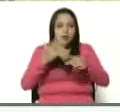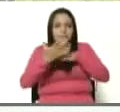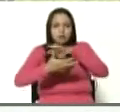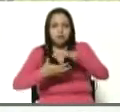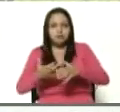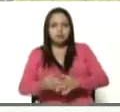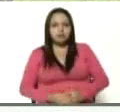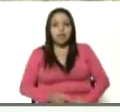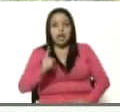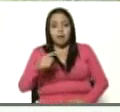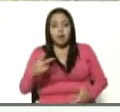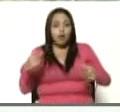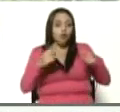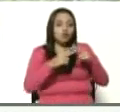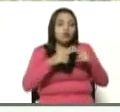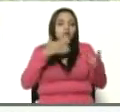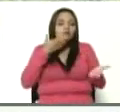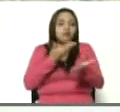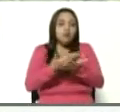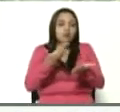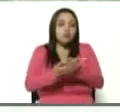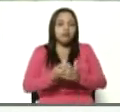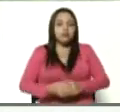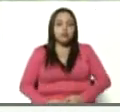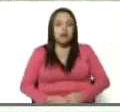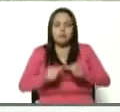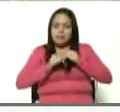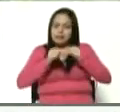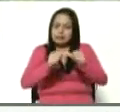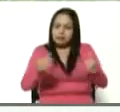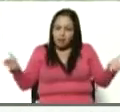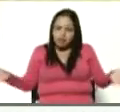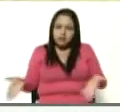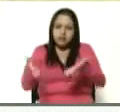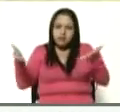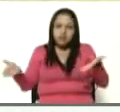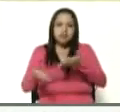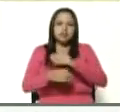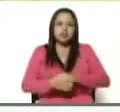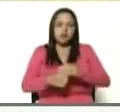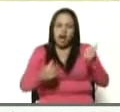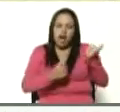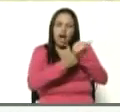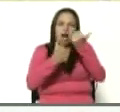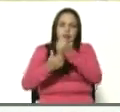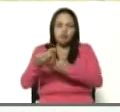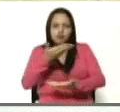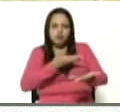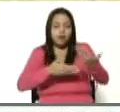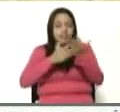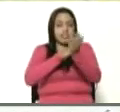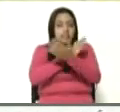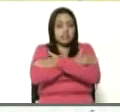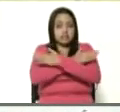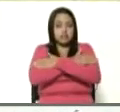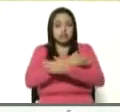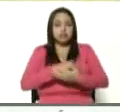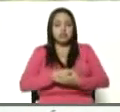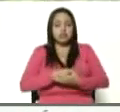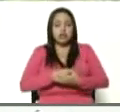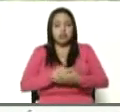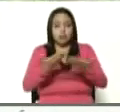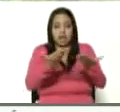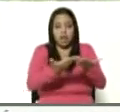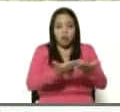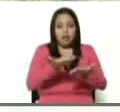las propuestas, para seguir avanzando, pues, en un apoyo mutuo, lo felicito, por la escuela, que